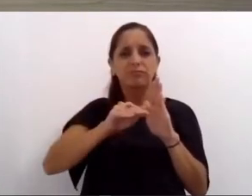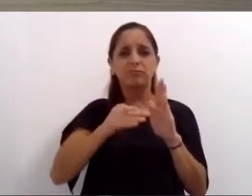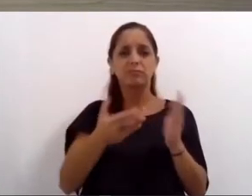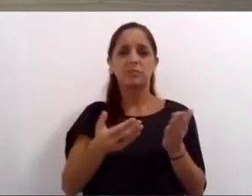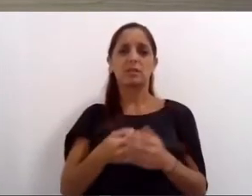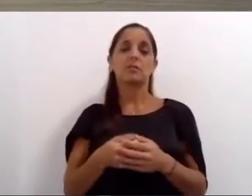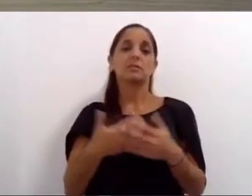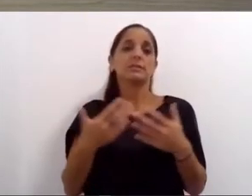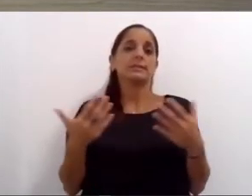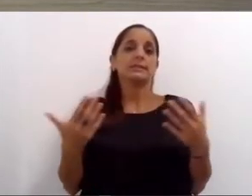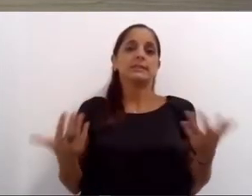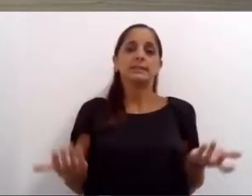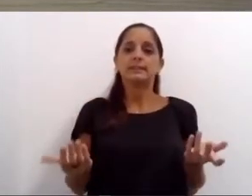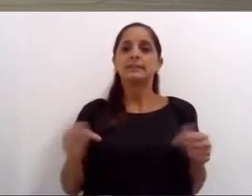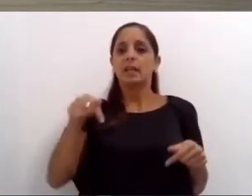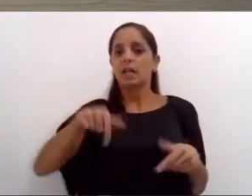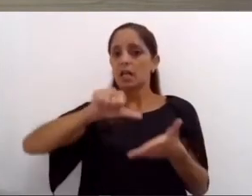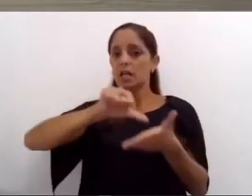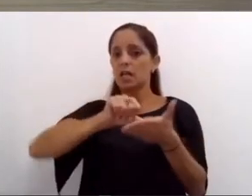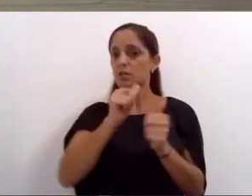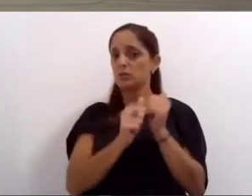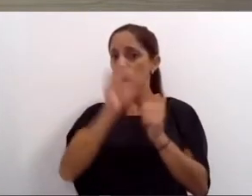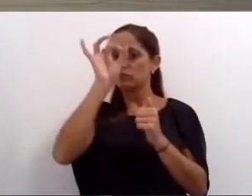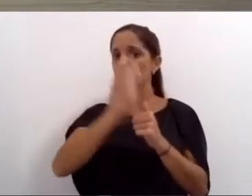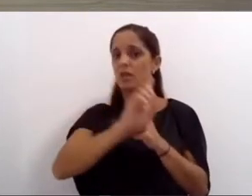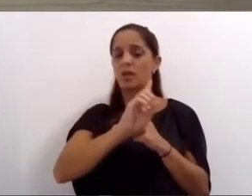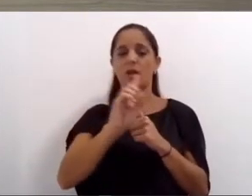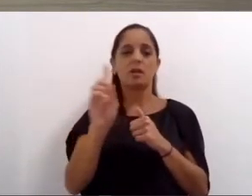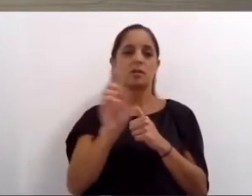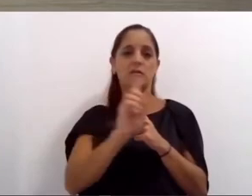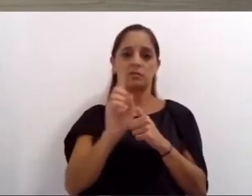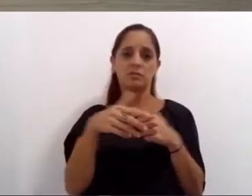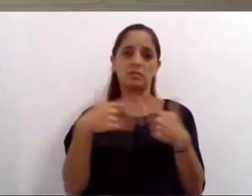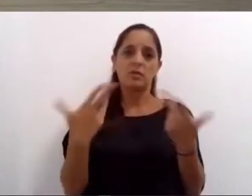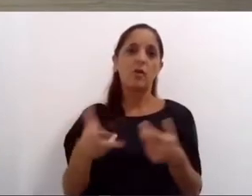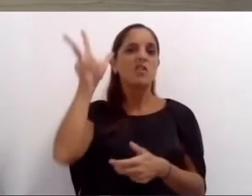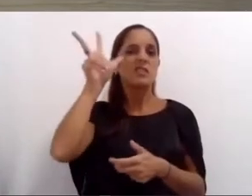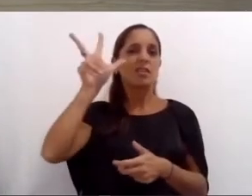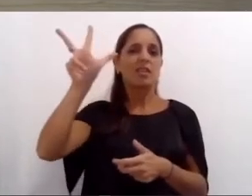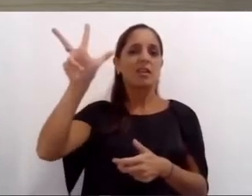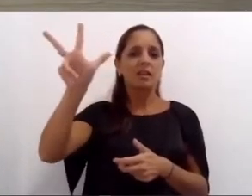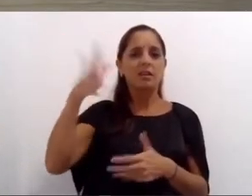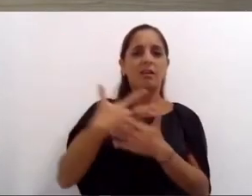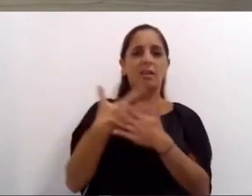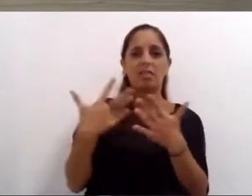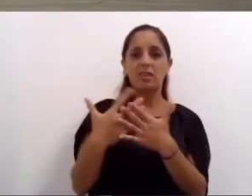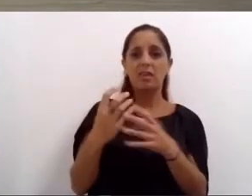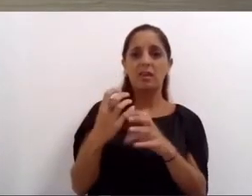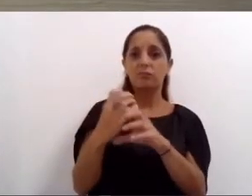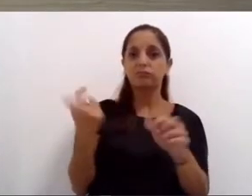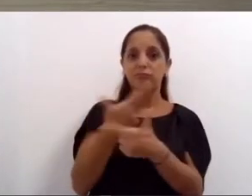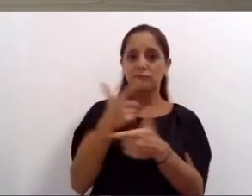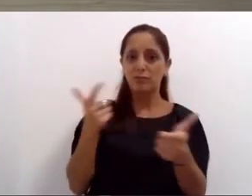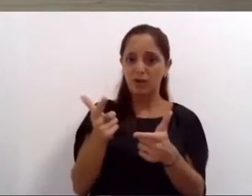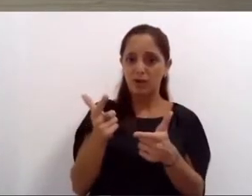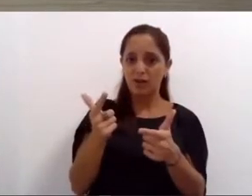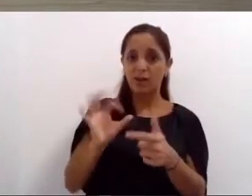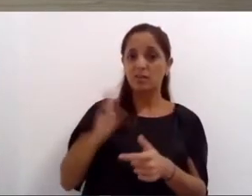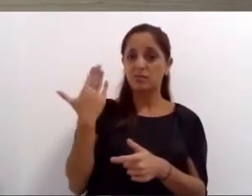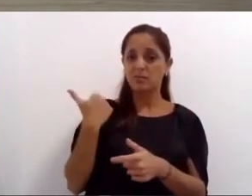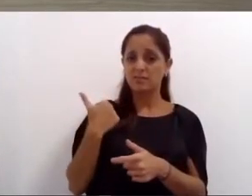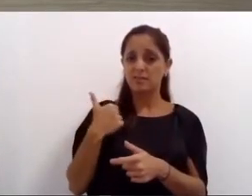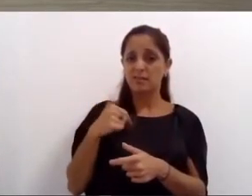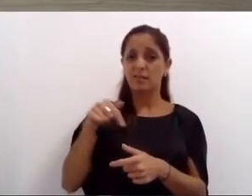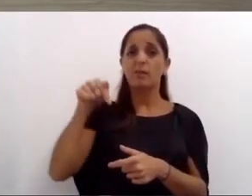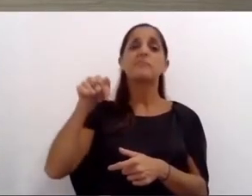esto no pasó solo en nuestra ciudad en la que tuvimos 83 días sin transporte en el 2020 sino que lo mismo sucede